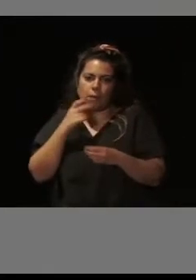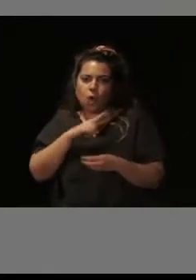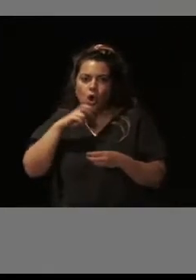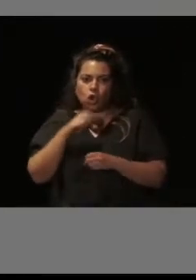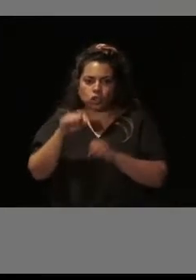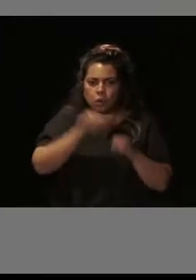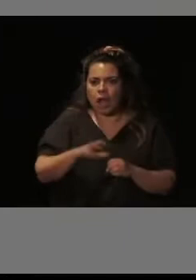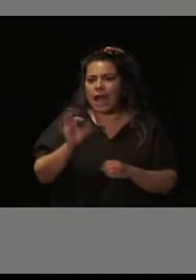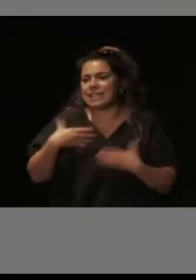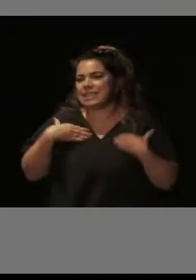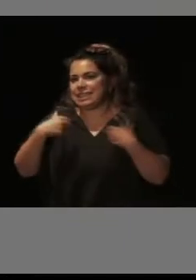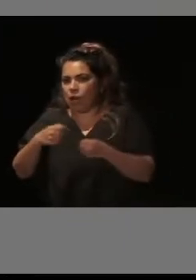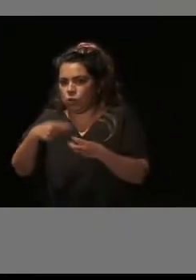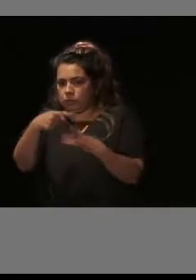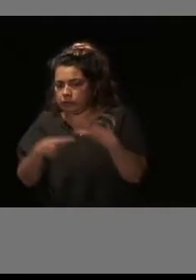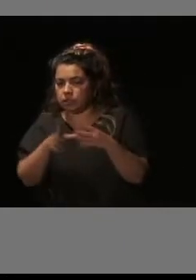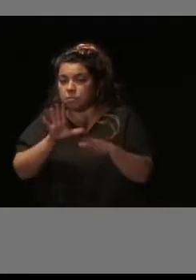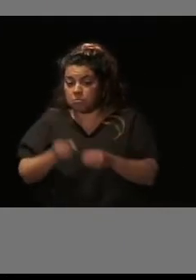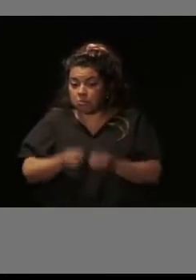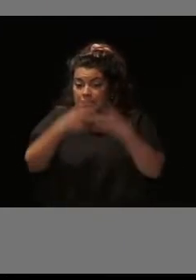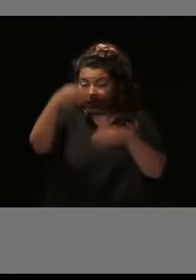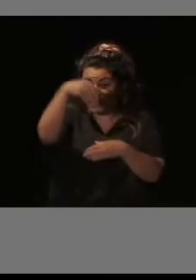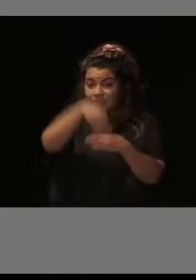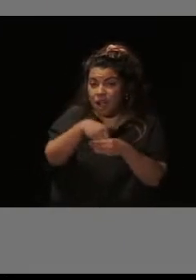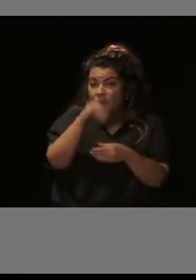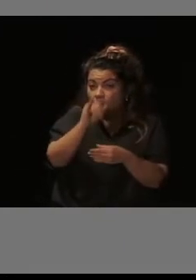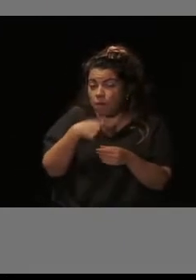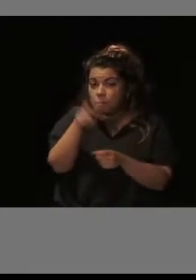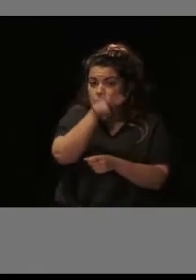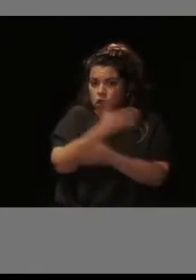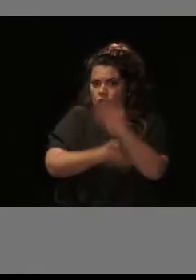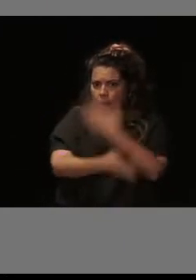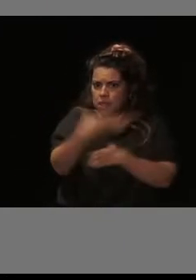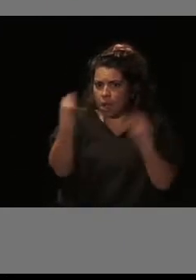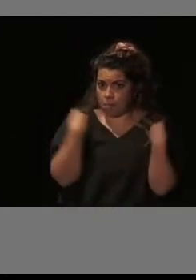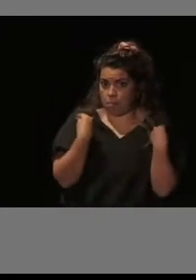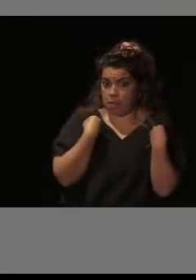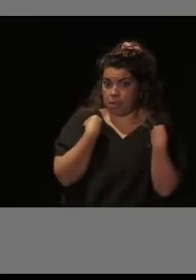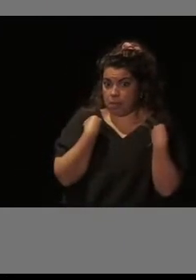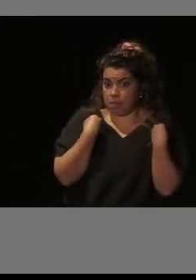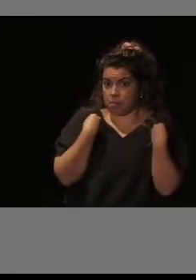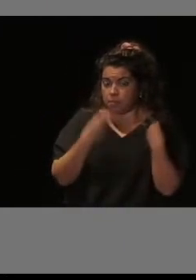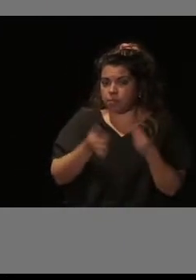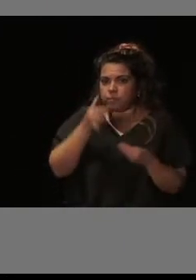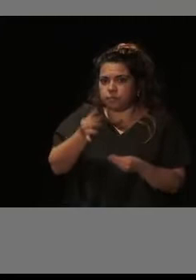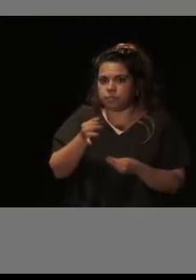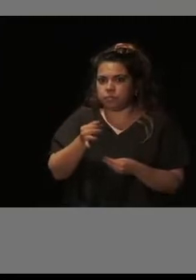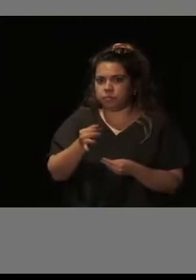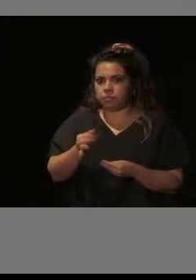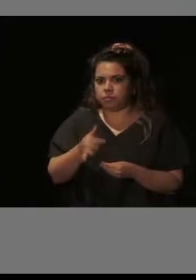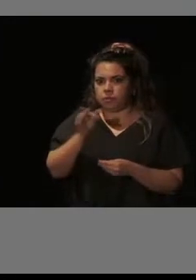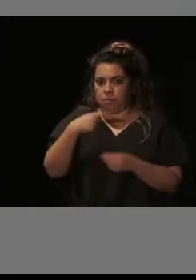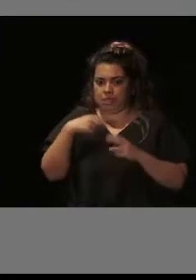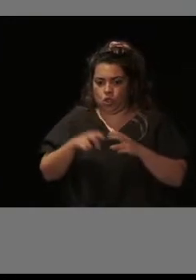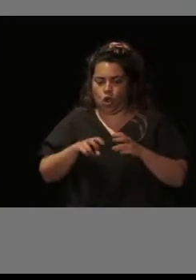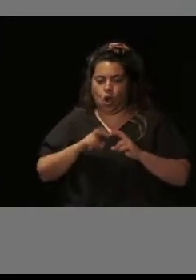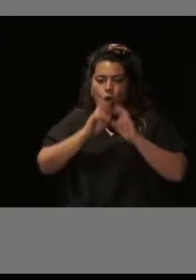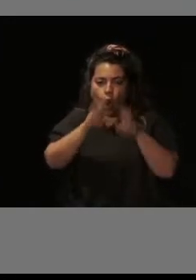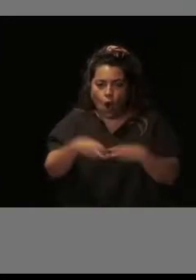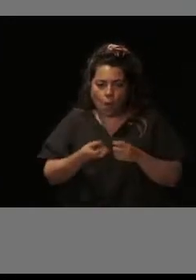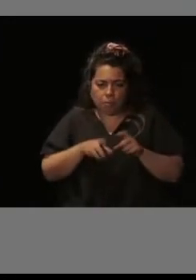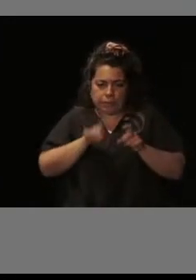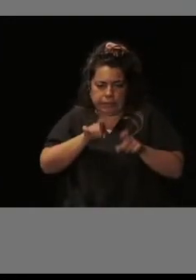salubridad, siempre que en ese edificio resida una persona con discapacidad y que esté requiriendo la realización de esas obras. Primero